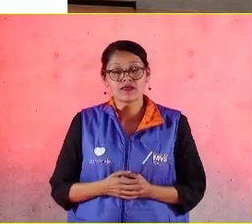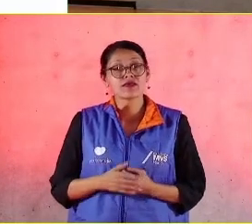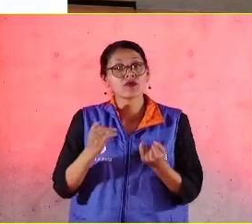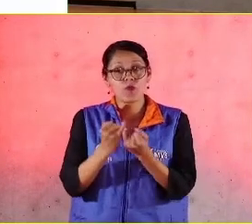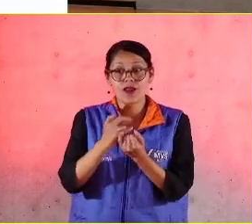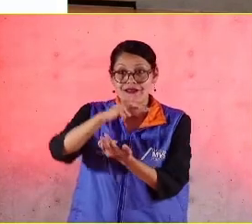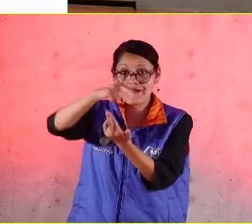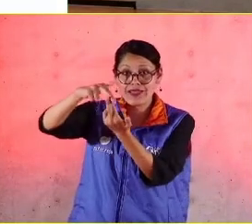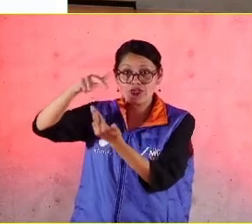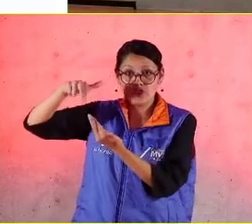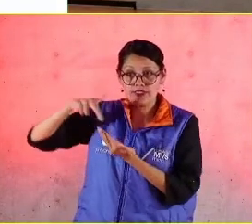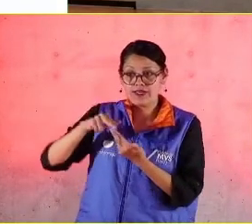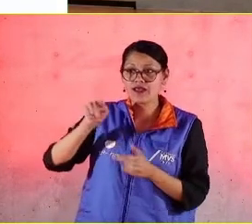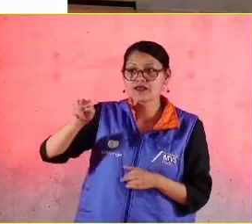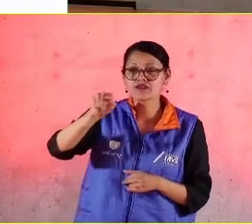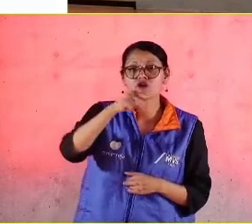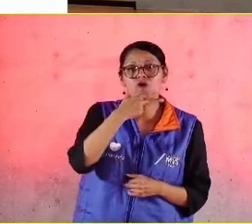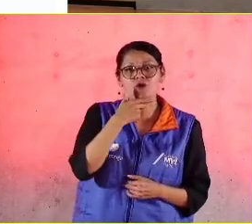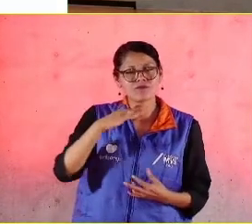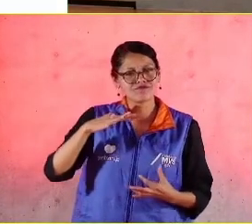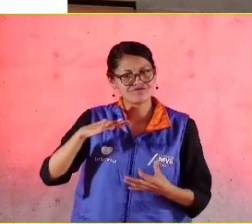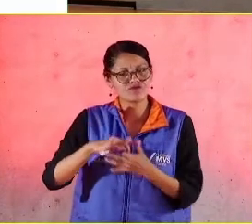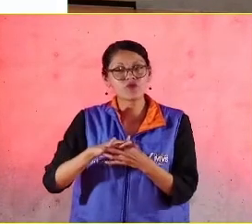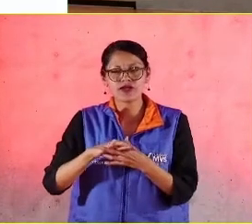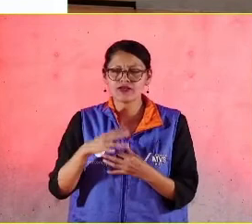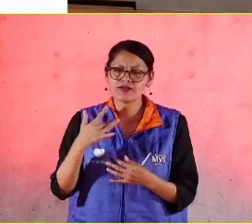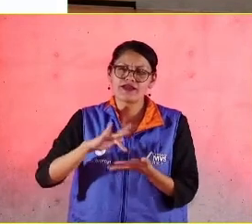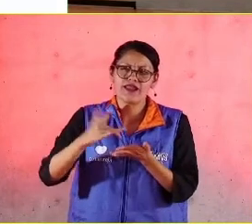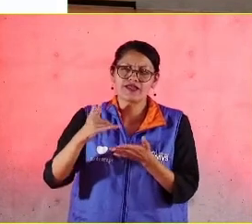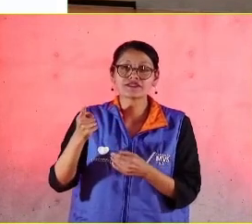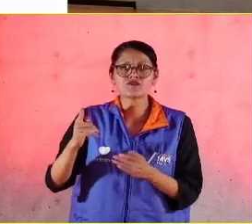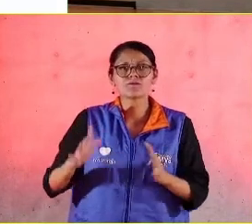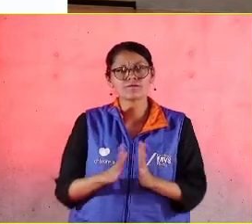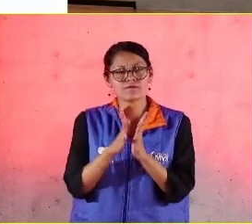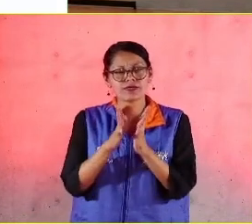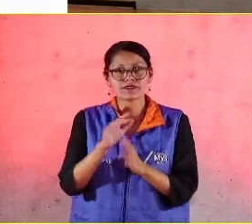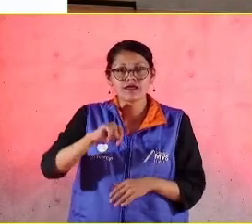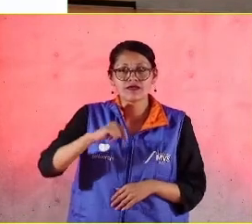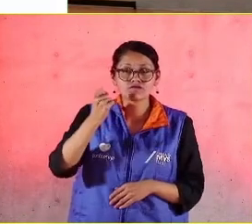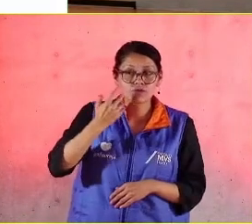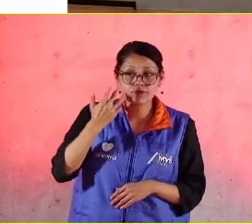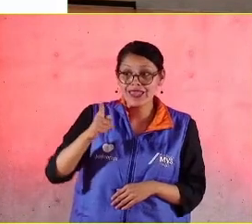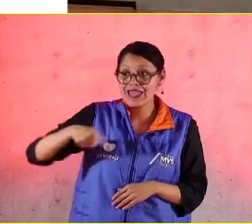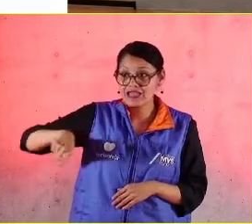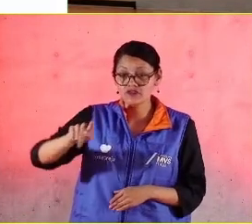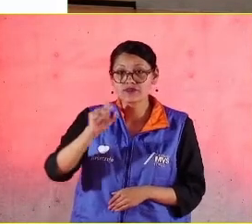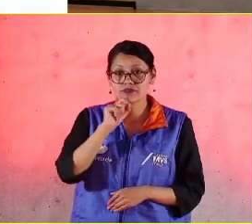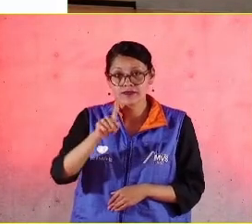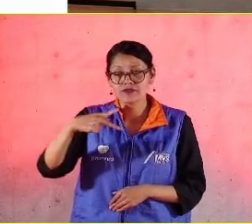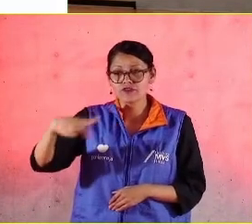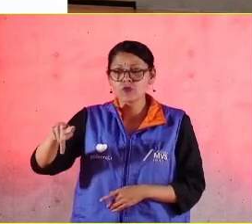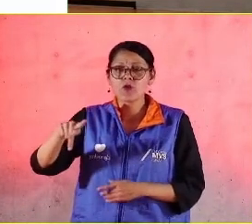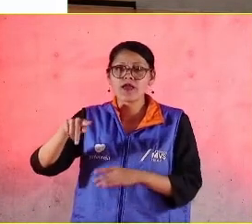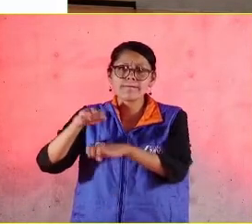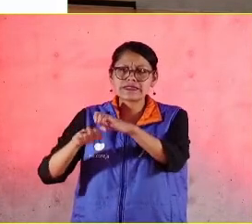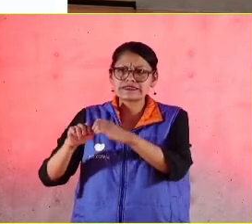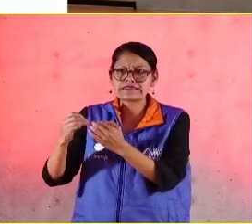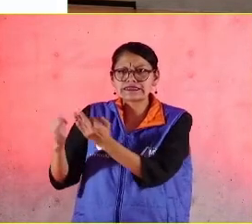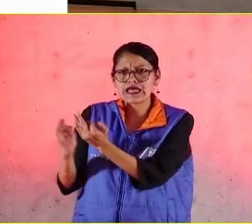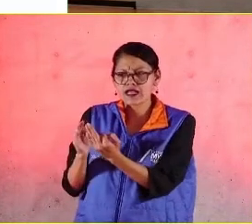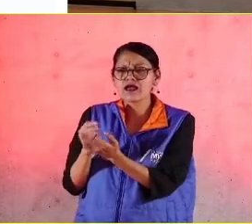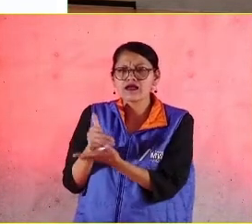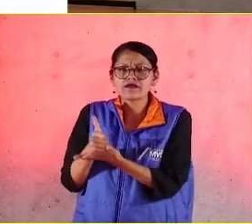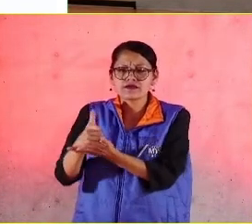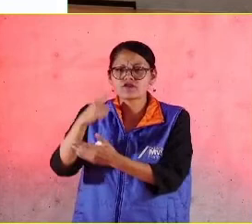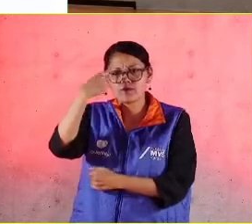participan de este evento con mucho entusiasmo y ayudan a las empresas locales a hacerlo, sino que participan todo el año para